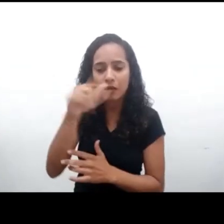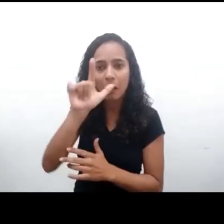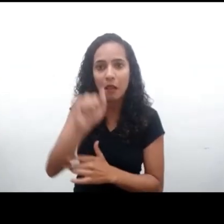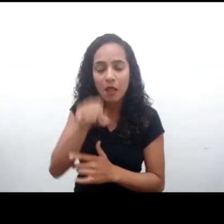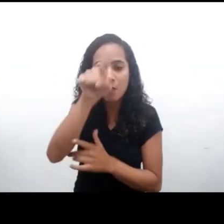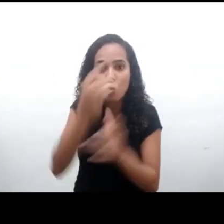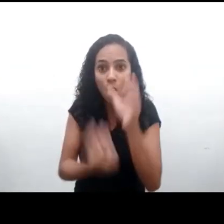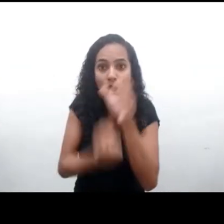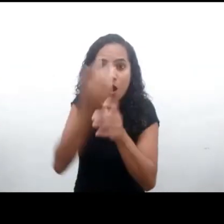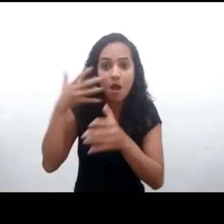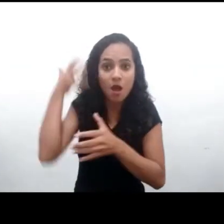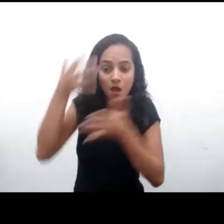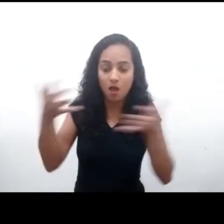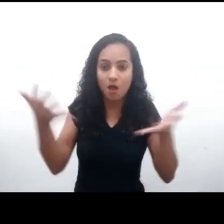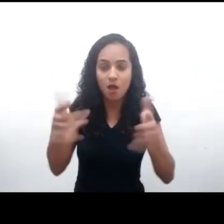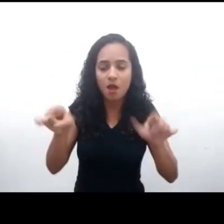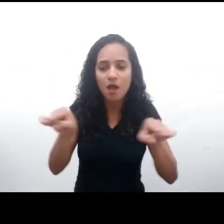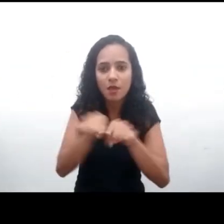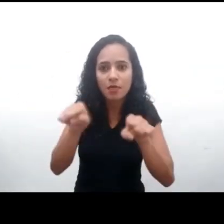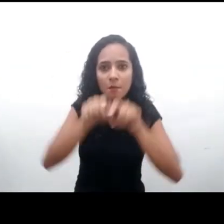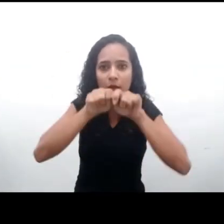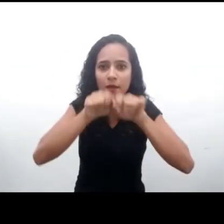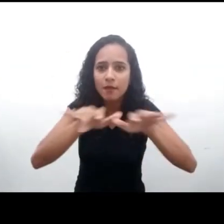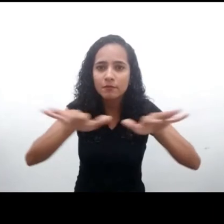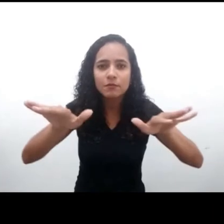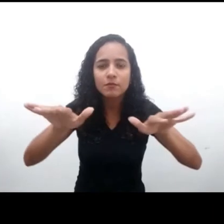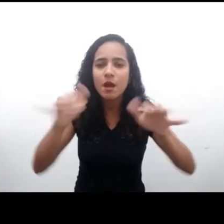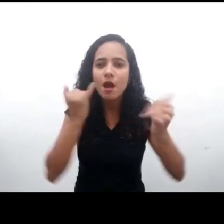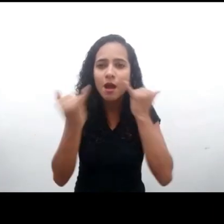de esta nueva observación general,